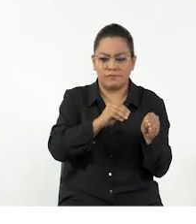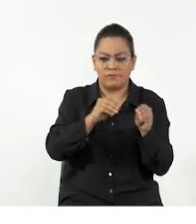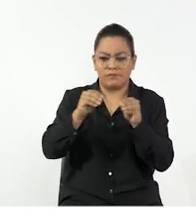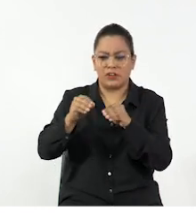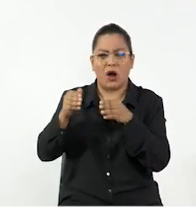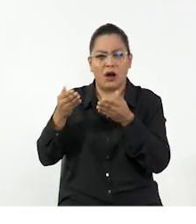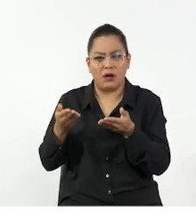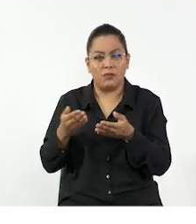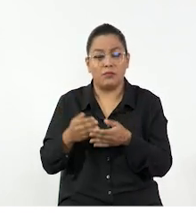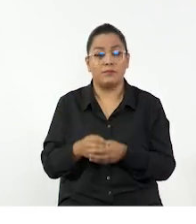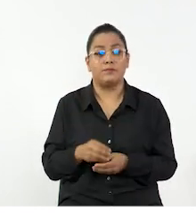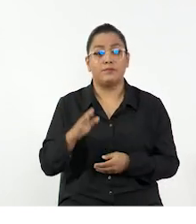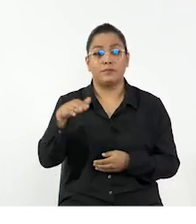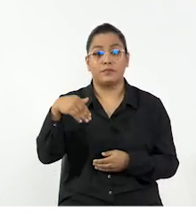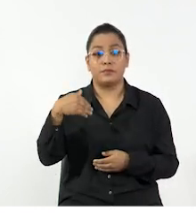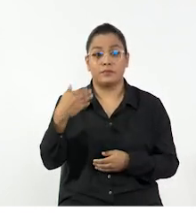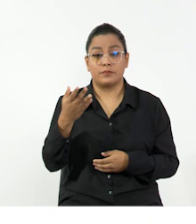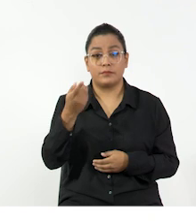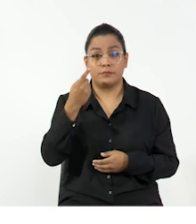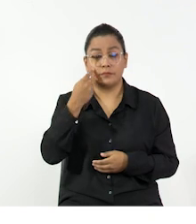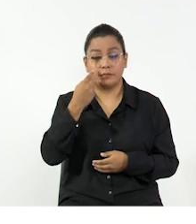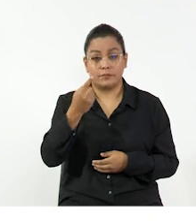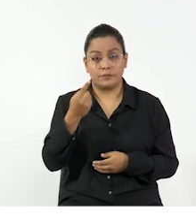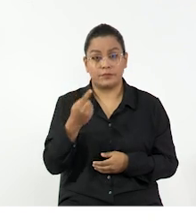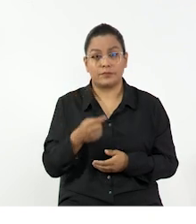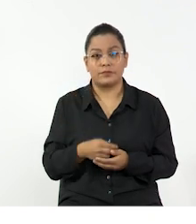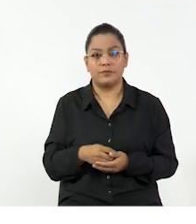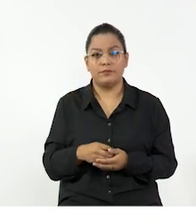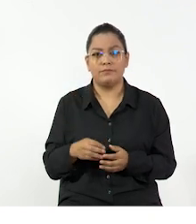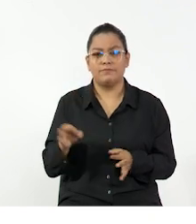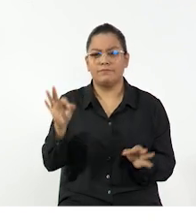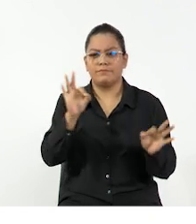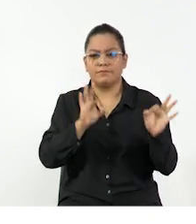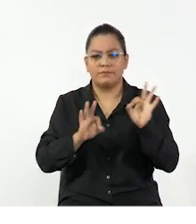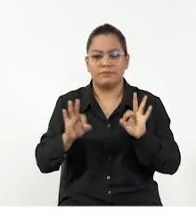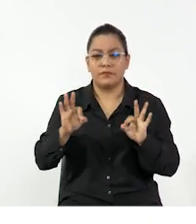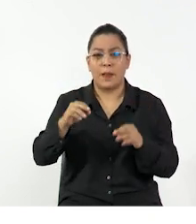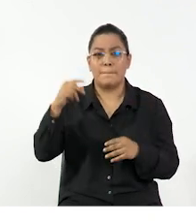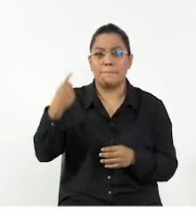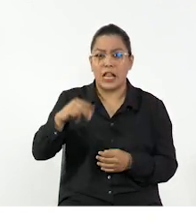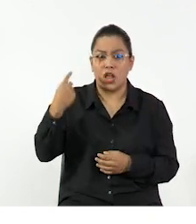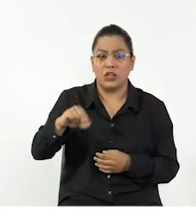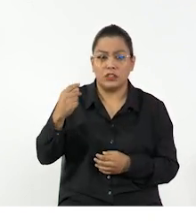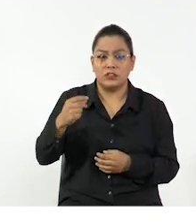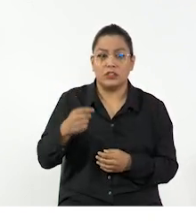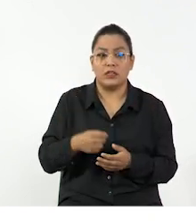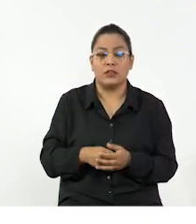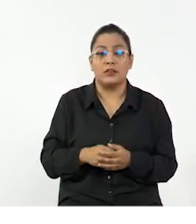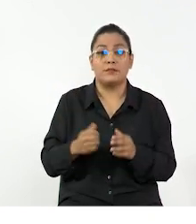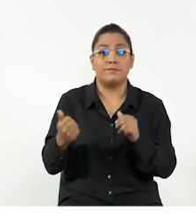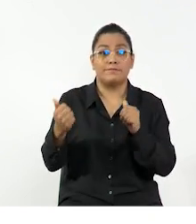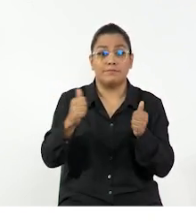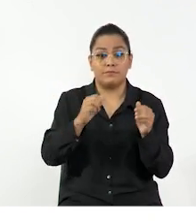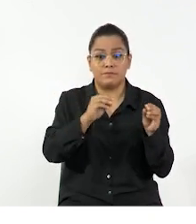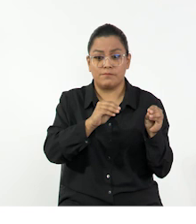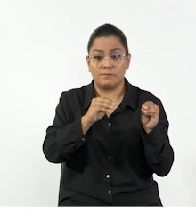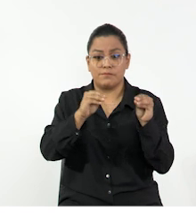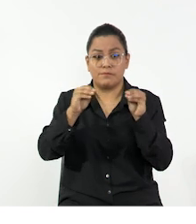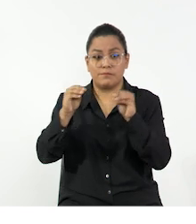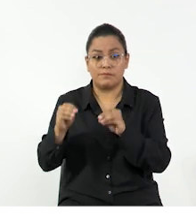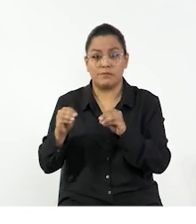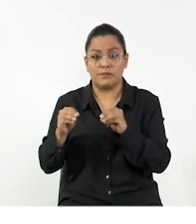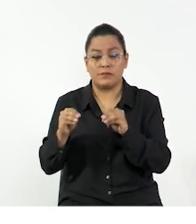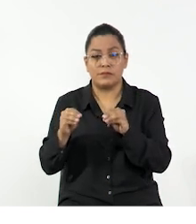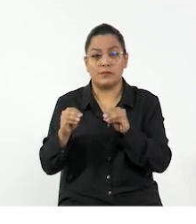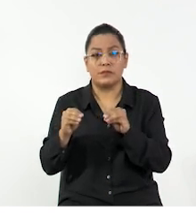cómo se ha dado este cambio de posición. Luego encontramos una magnitud física llamada velocidad que depende